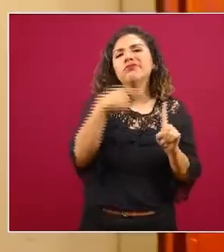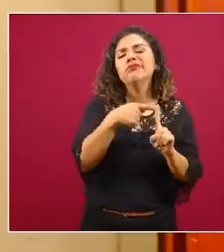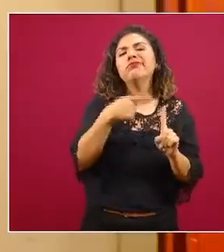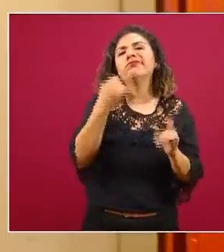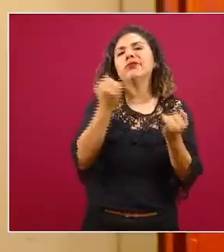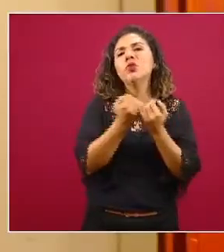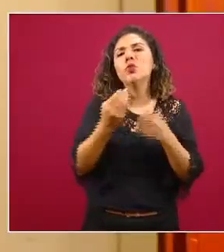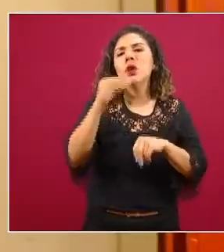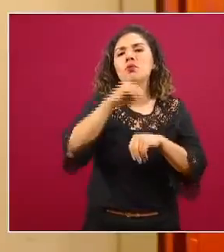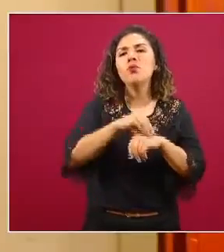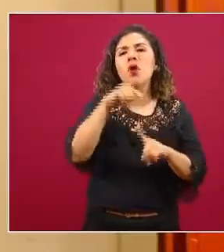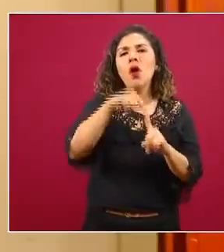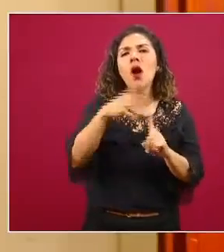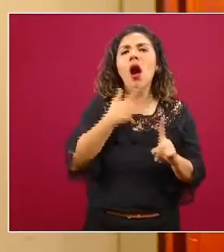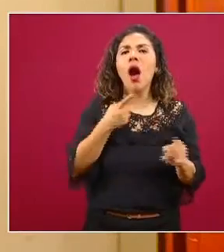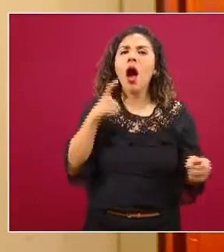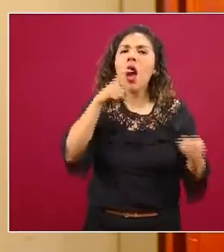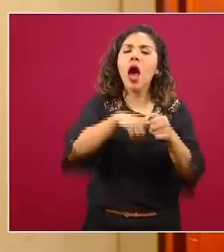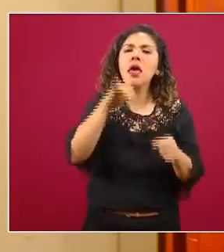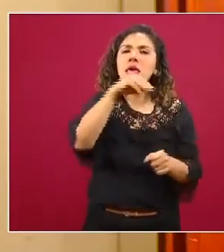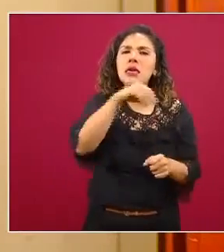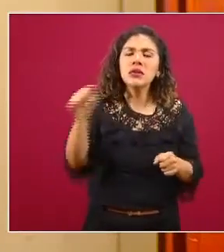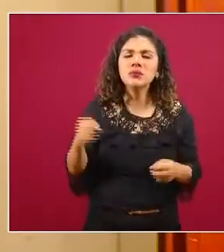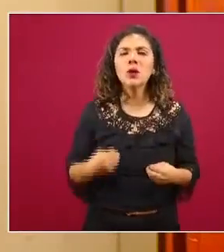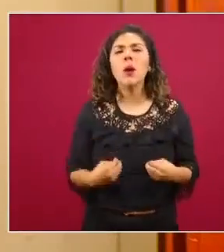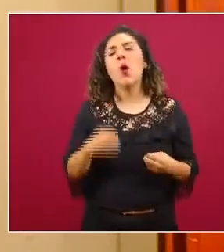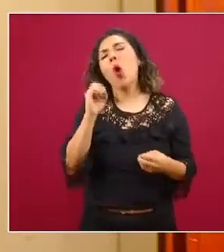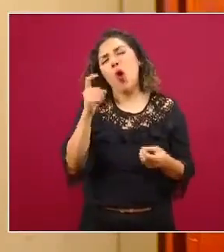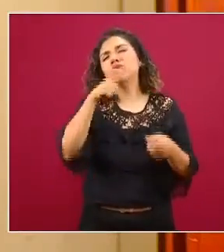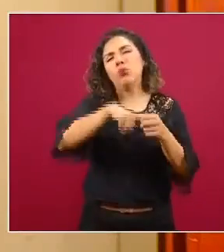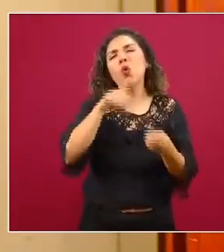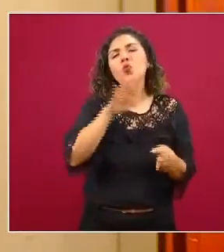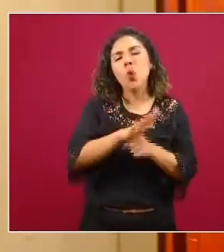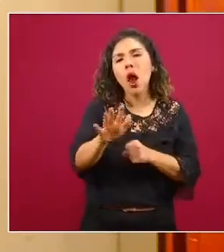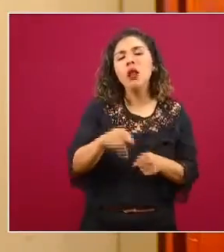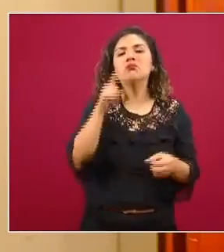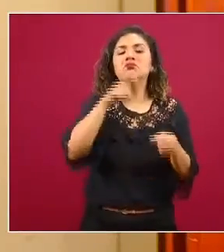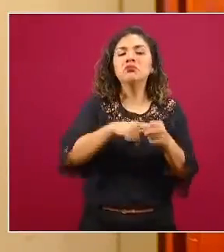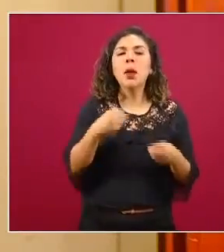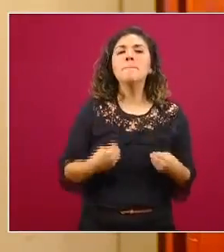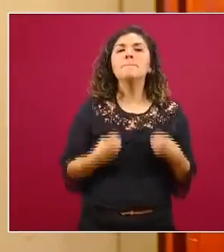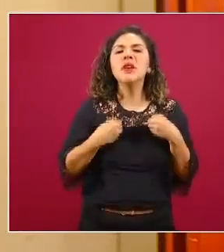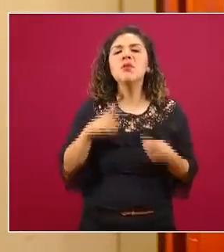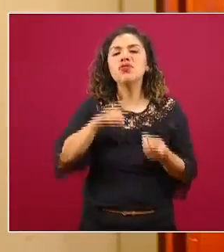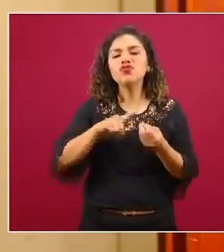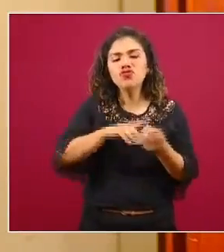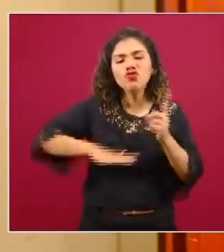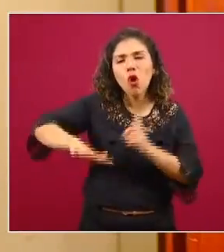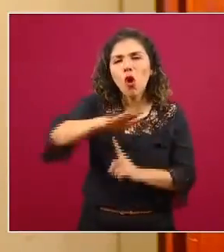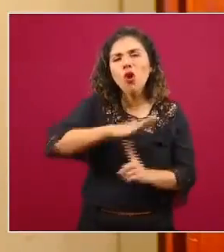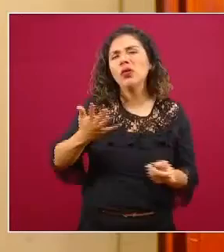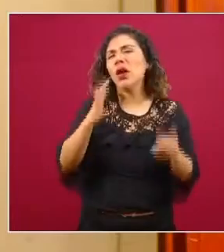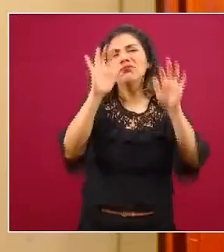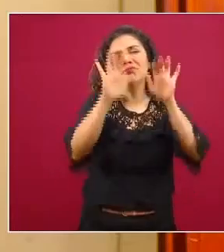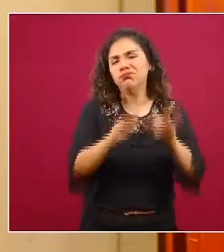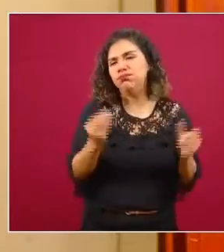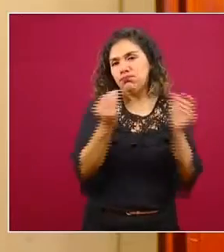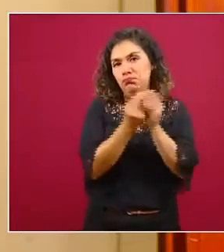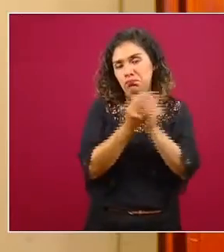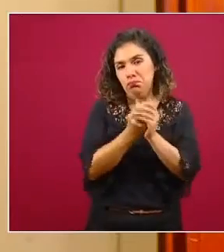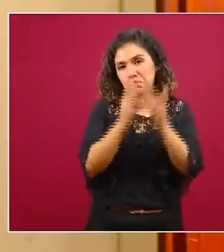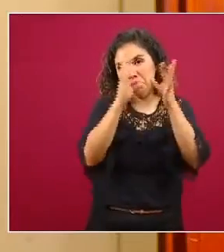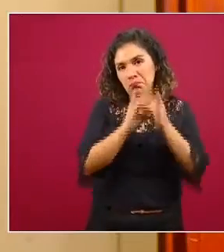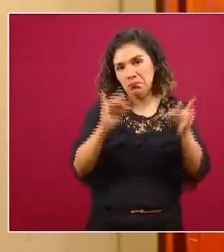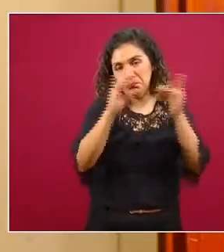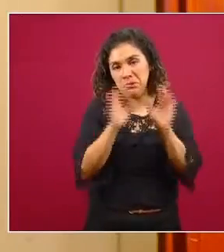sino también su derecho a bien su residencia digo mucho más contextos de los que nos